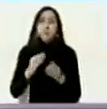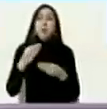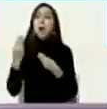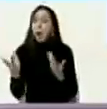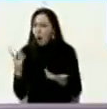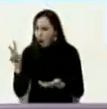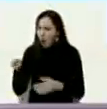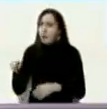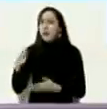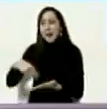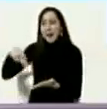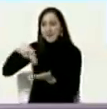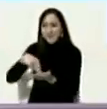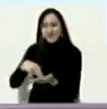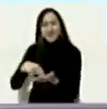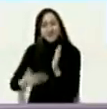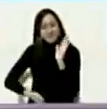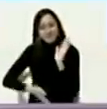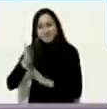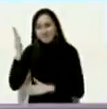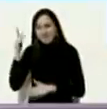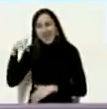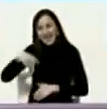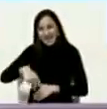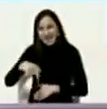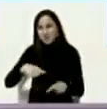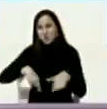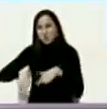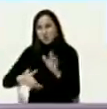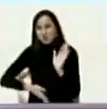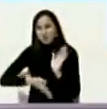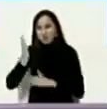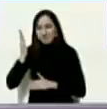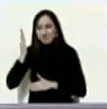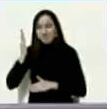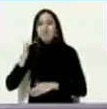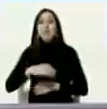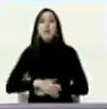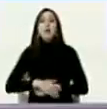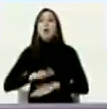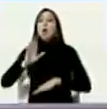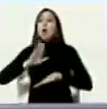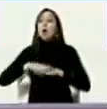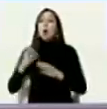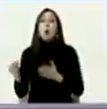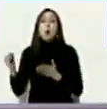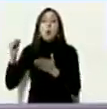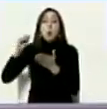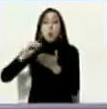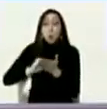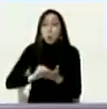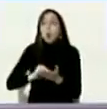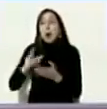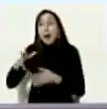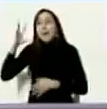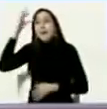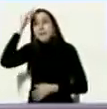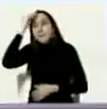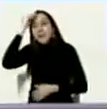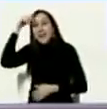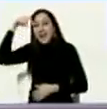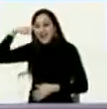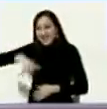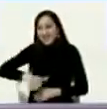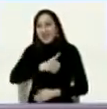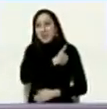levántese y retírese de aquí del despacho presidencial y usted vuelva cuando usted entienda que aquí hay un